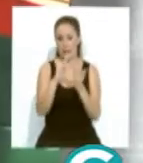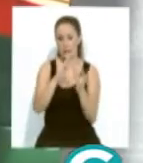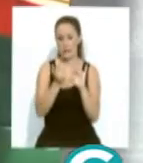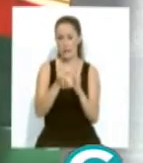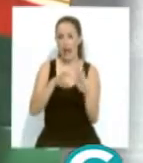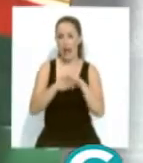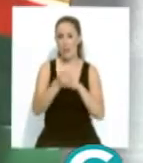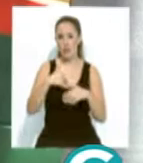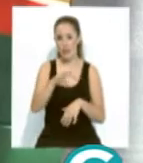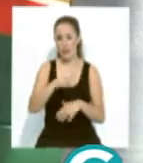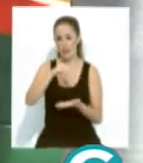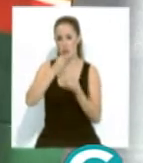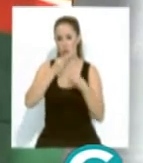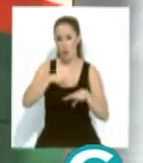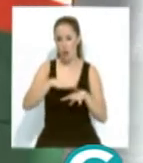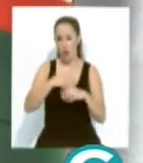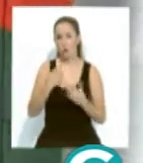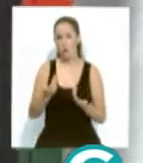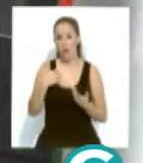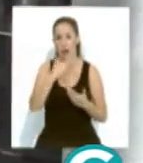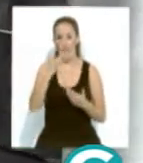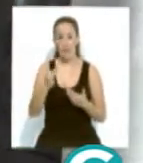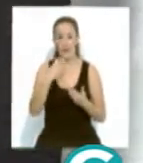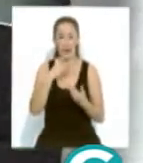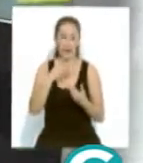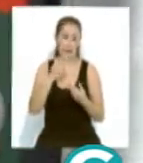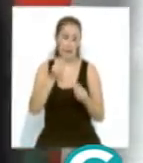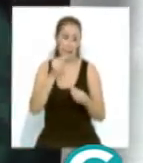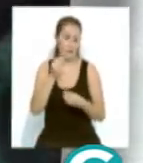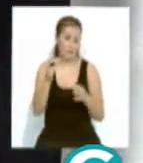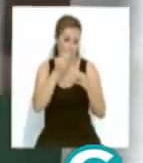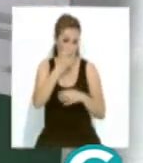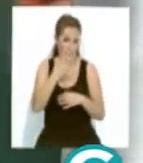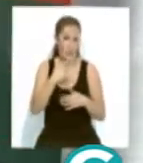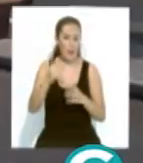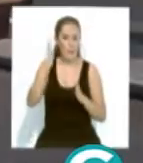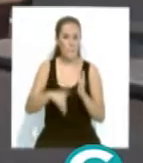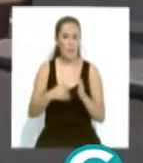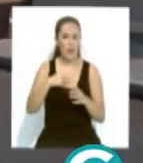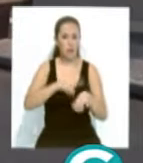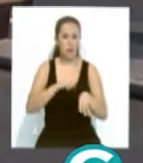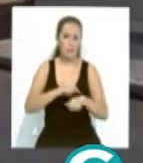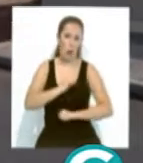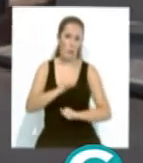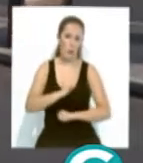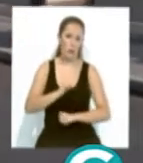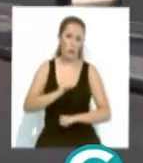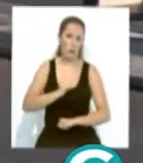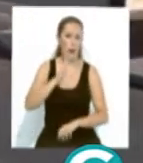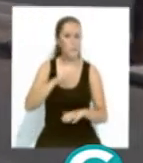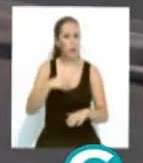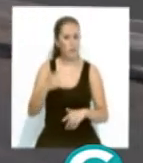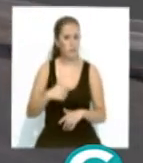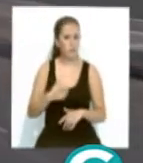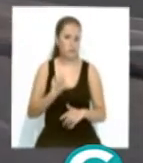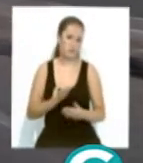y el acceso en el casco histórico. Además los socialistas contemplan la disminución en los tiempos de espera del autobús, la puesta